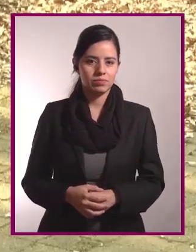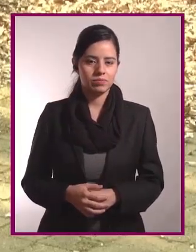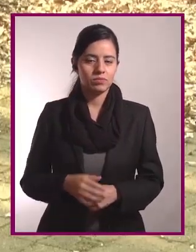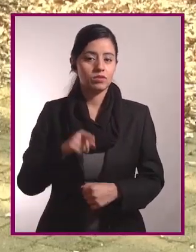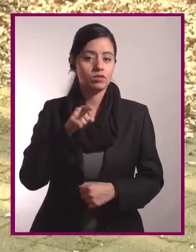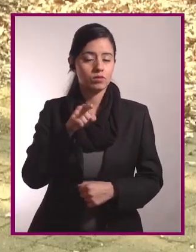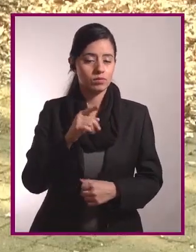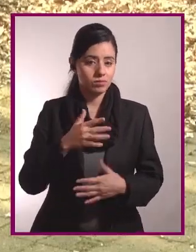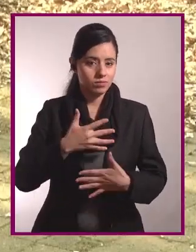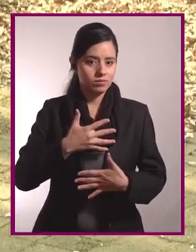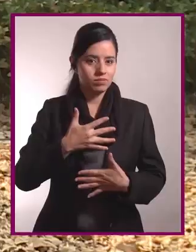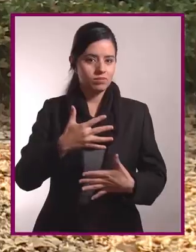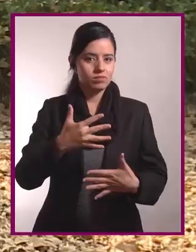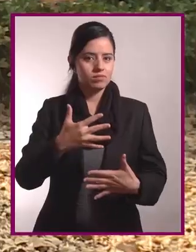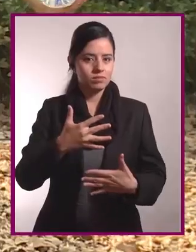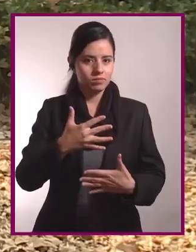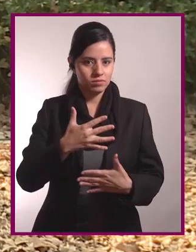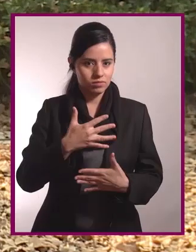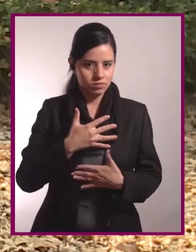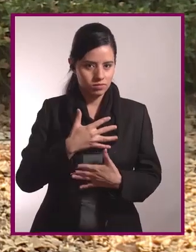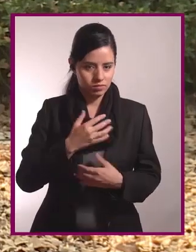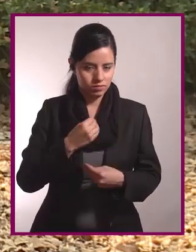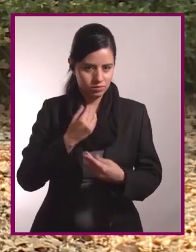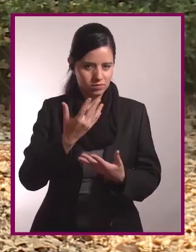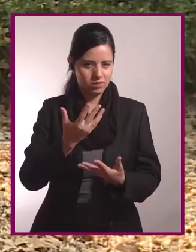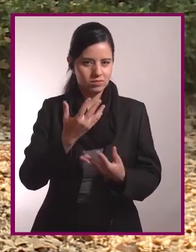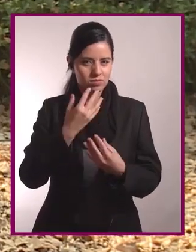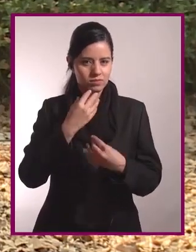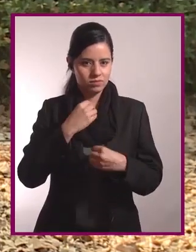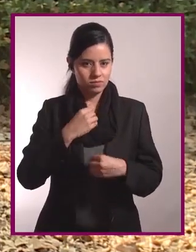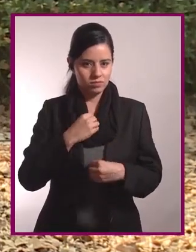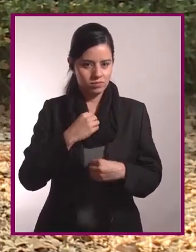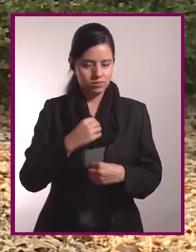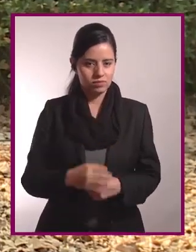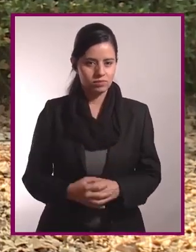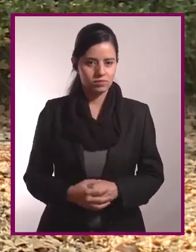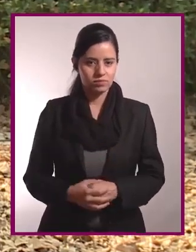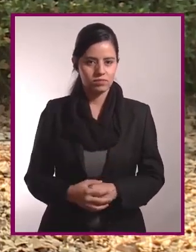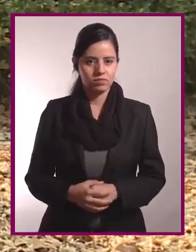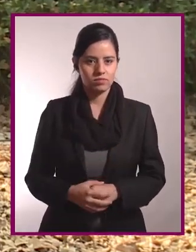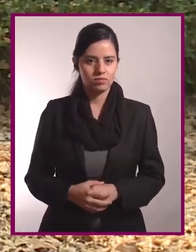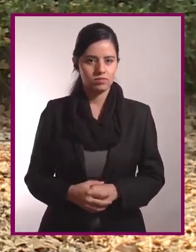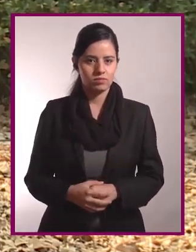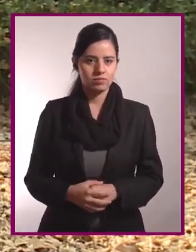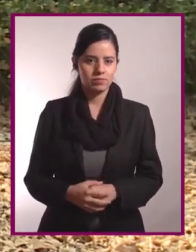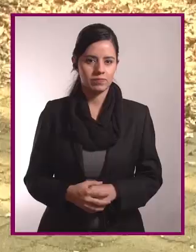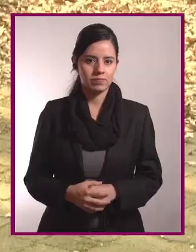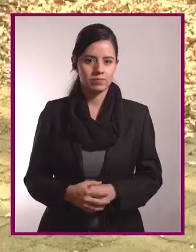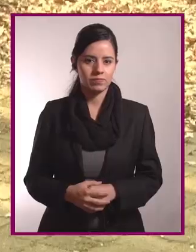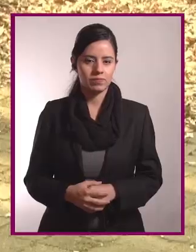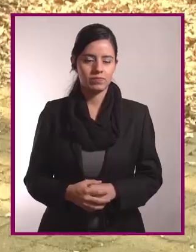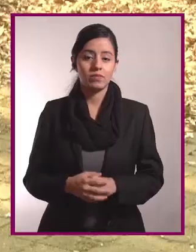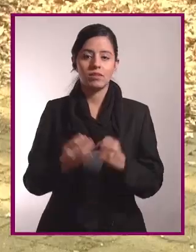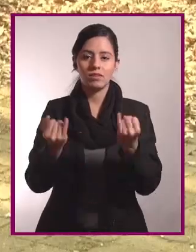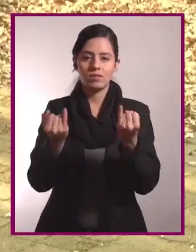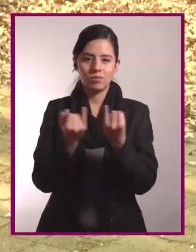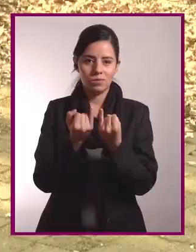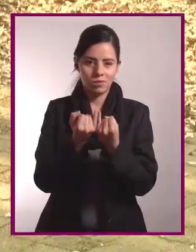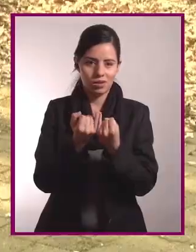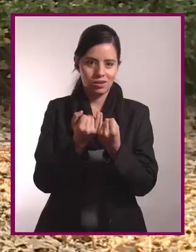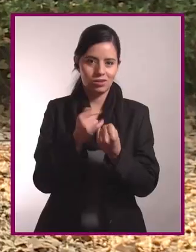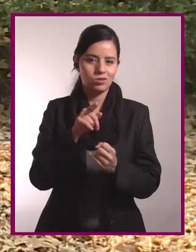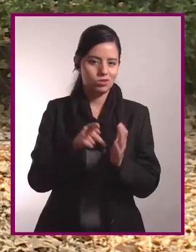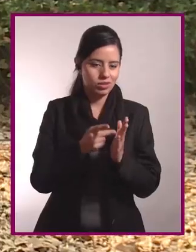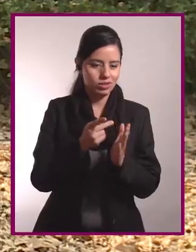inhalo exhalo inhalo exhalo igual tres